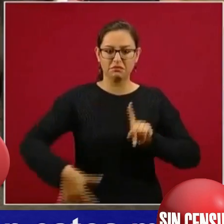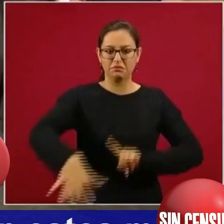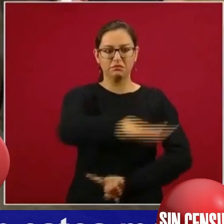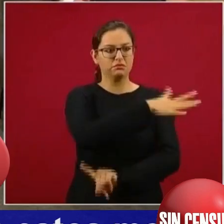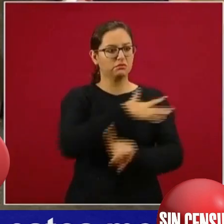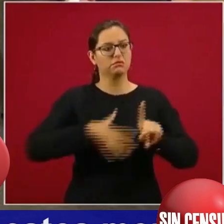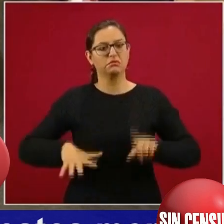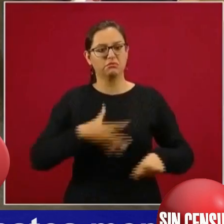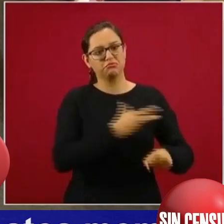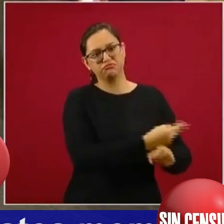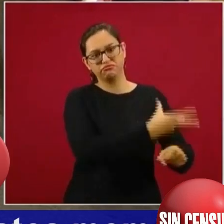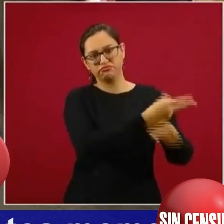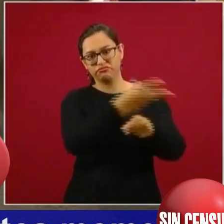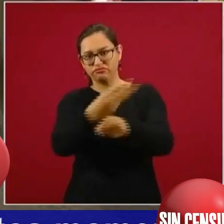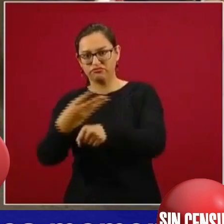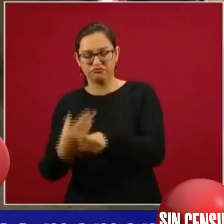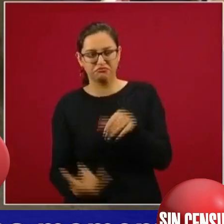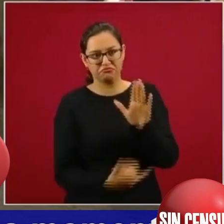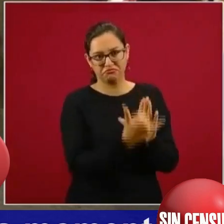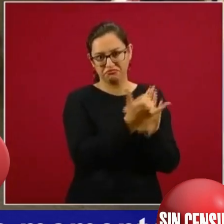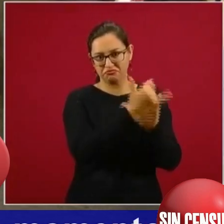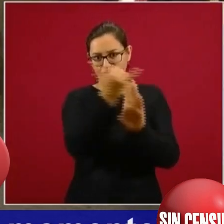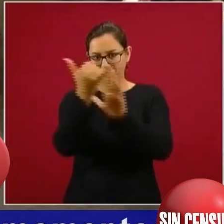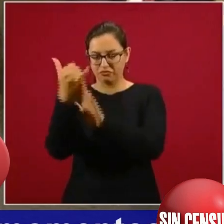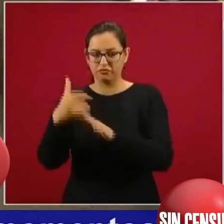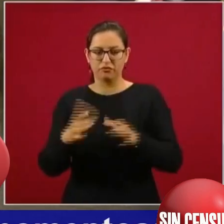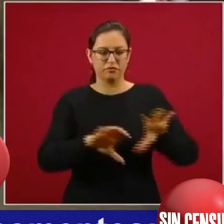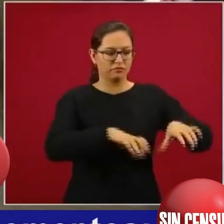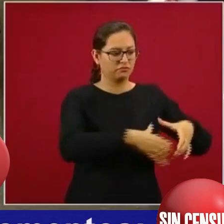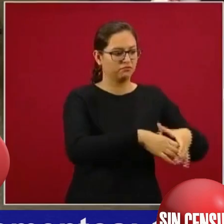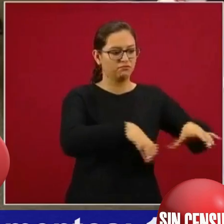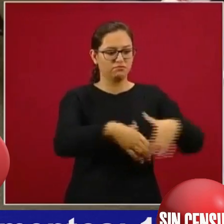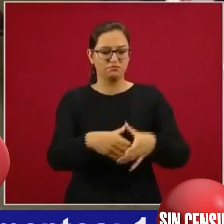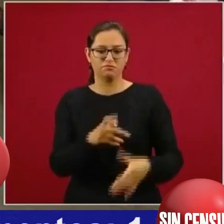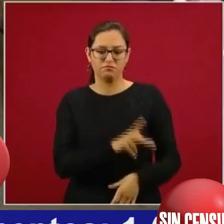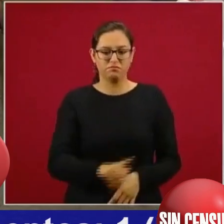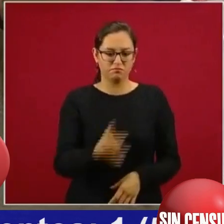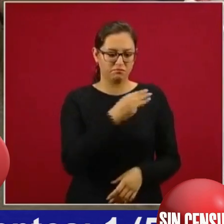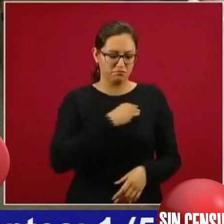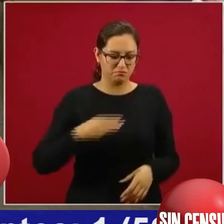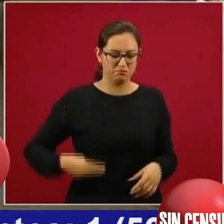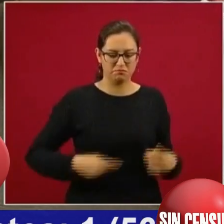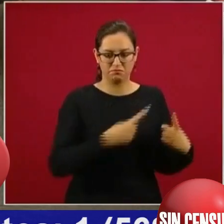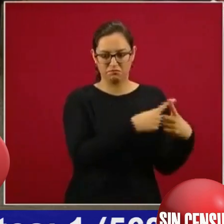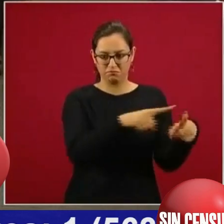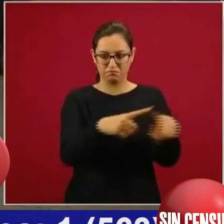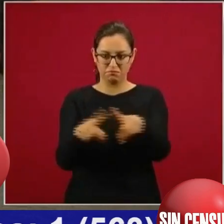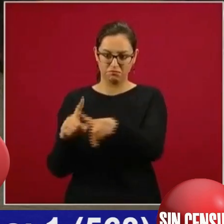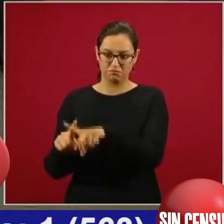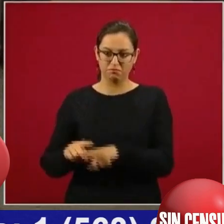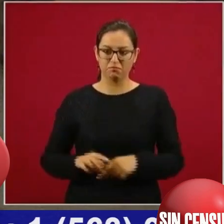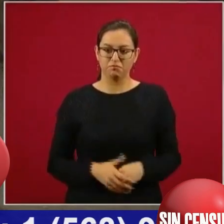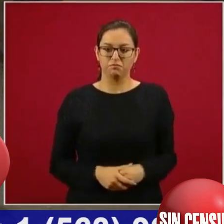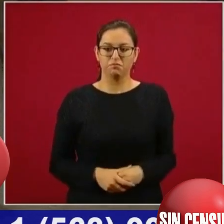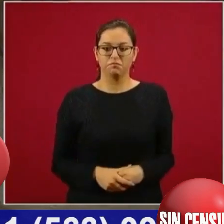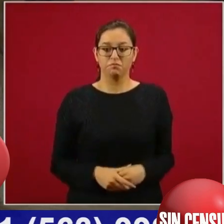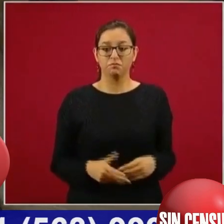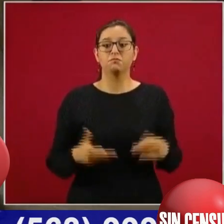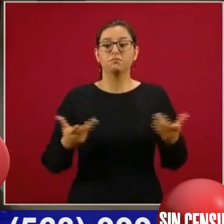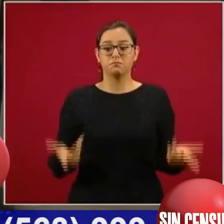las comunidades y de los pueblos de los municipios de Morelos. Entonces,